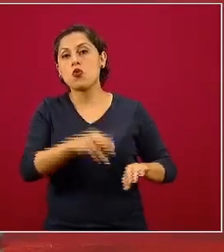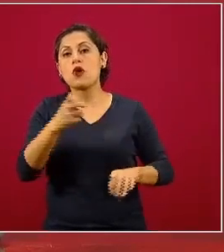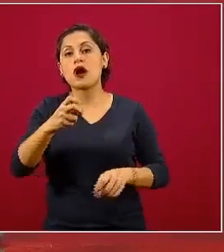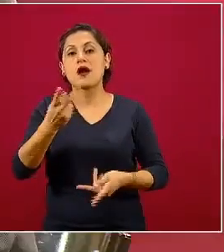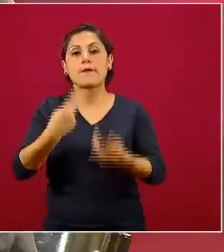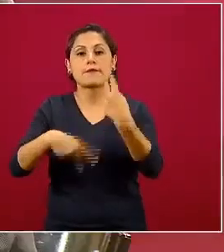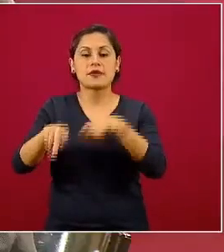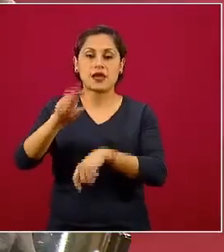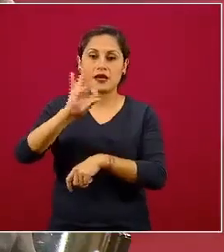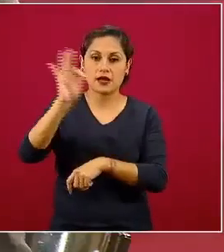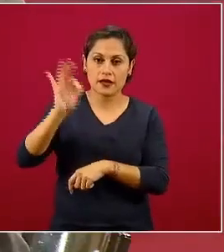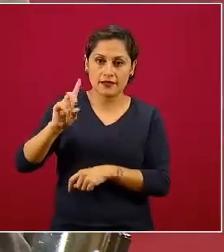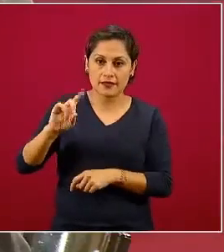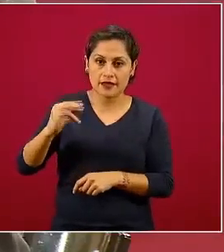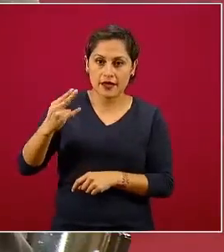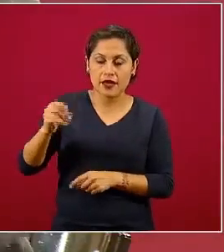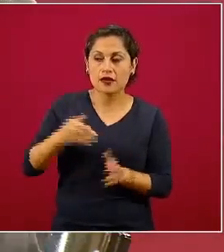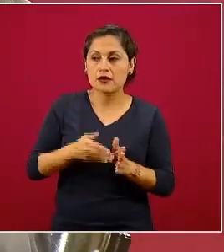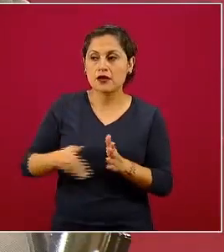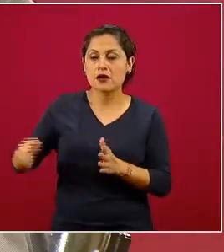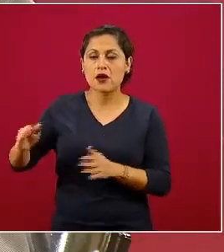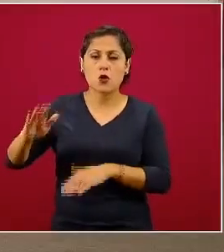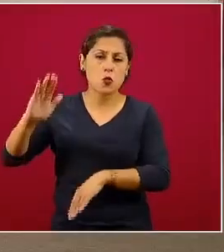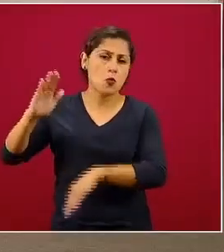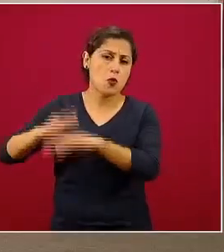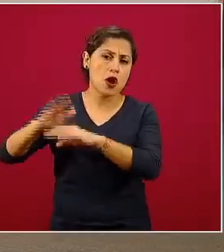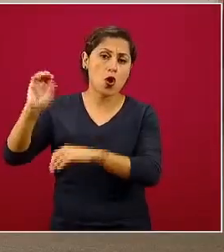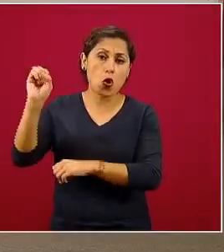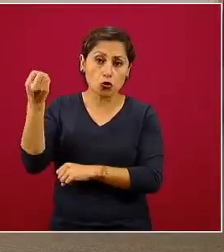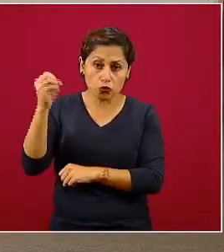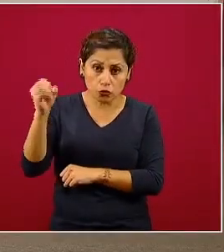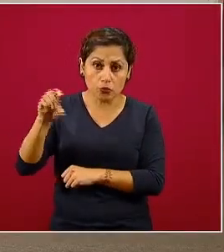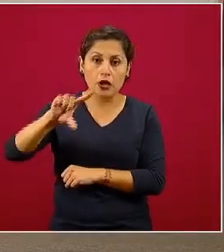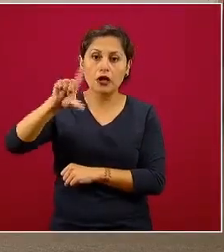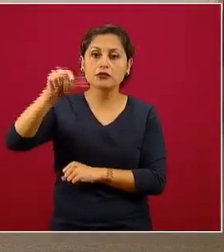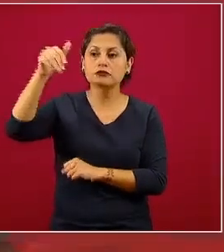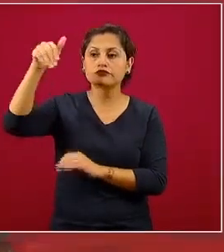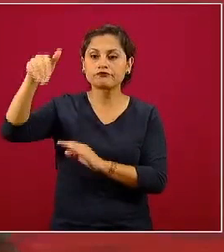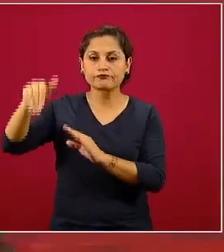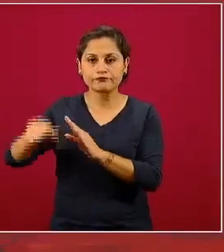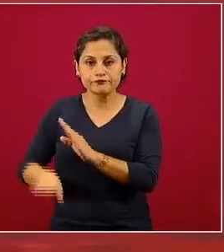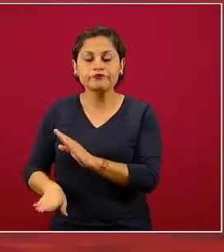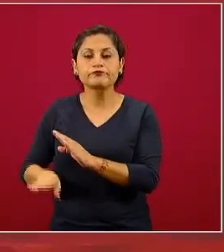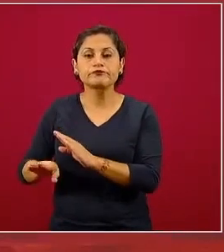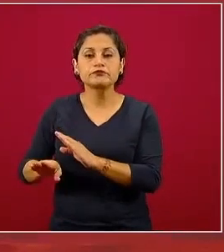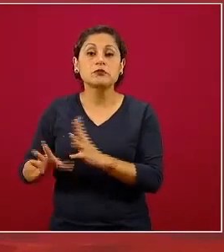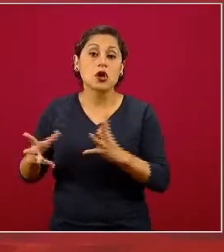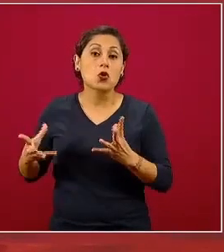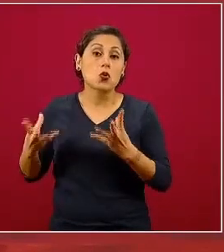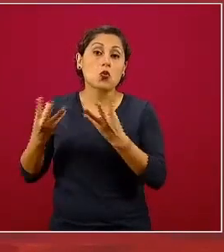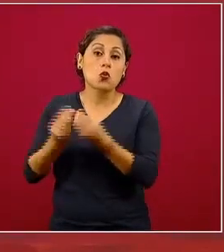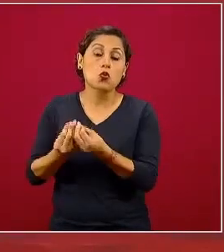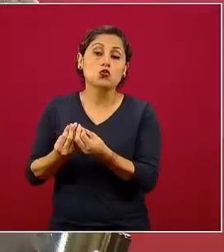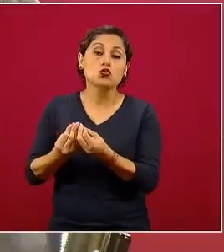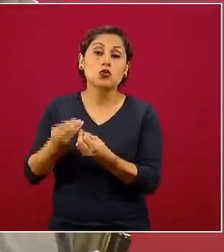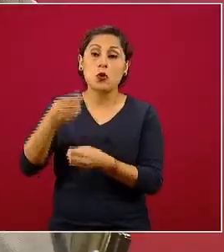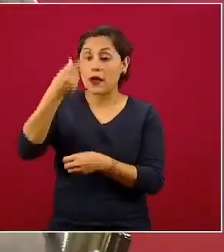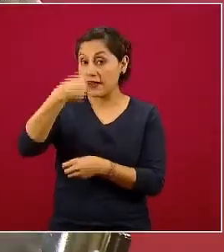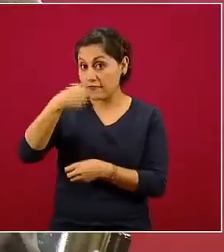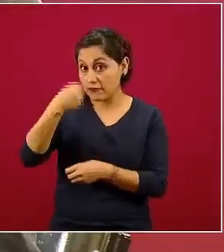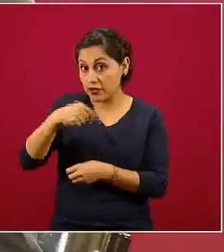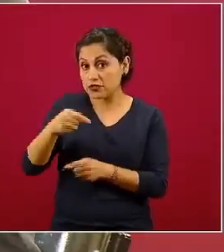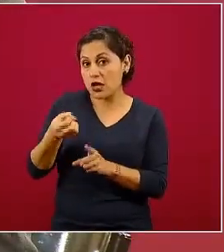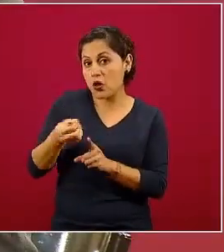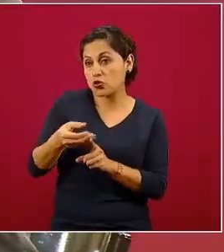en el mes de octubre y posteriormente empieza a descender. Entonces, coexiste con la influenza entre octubre y